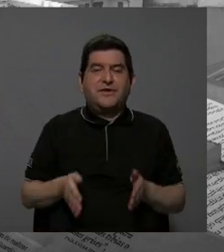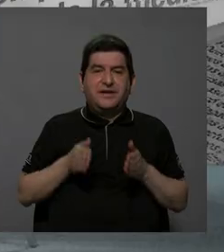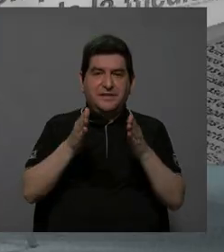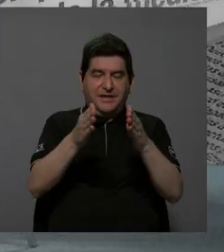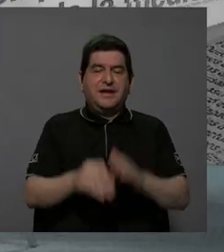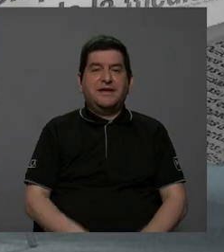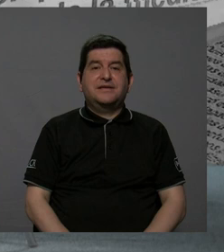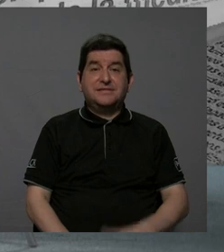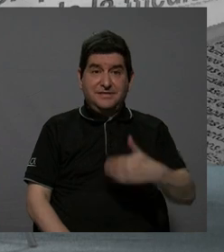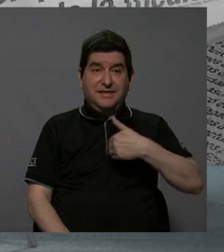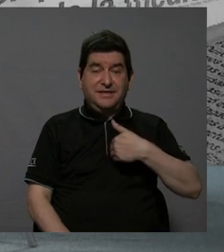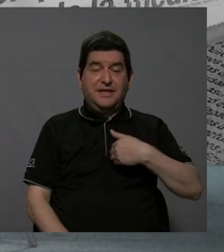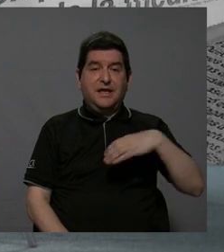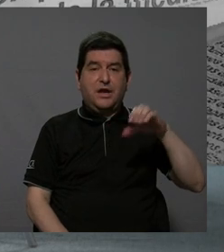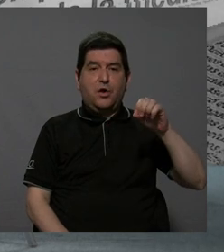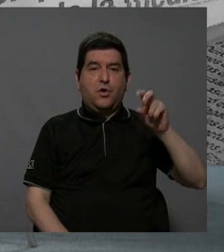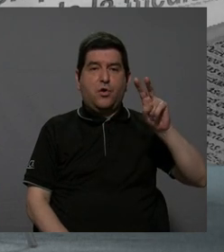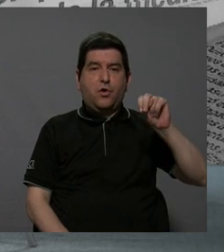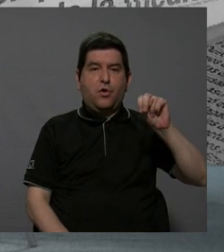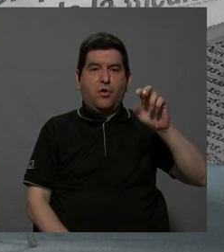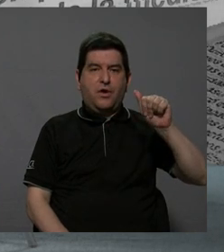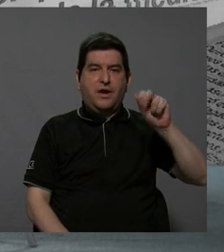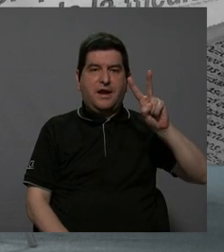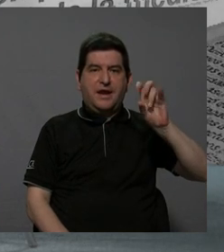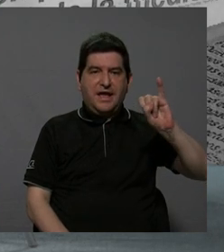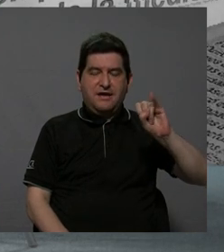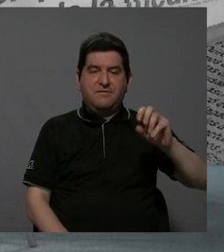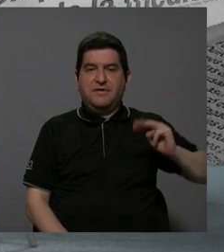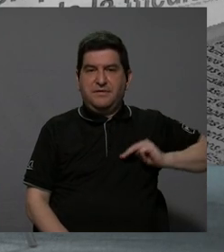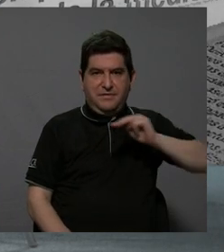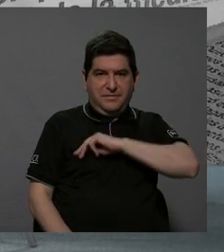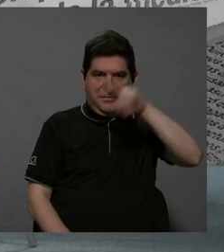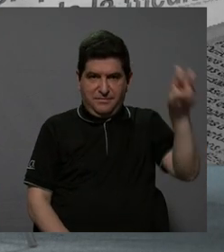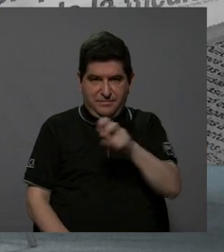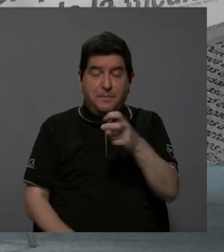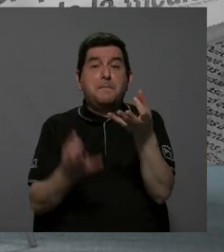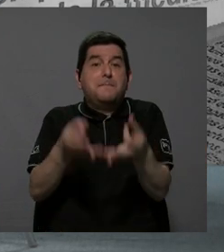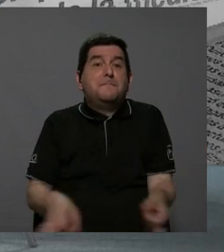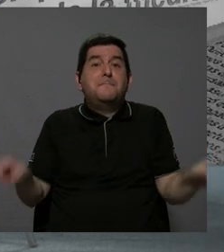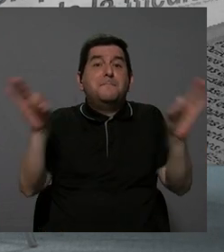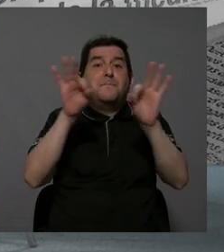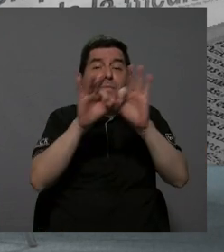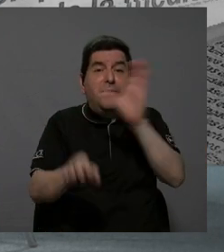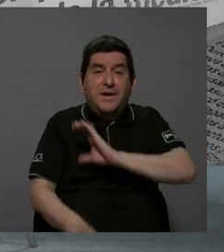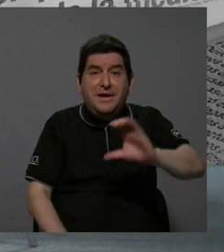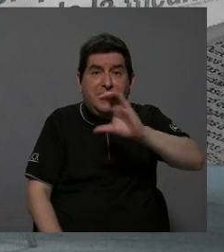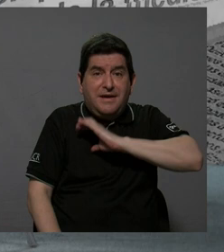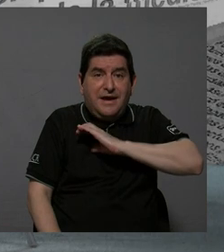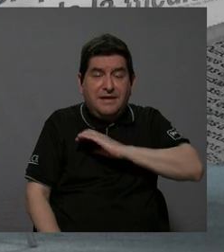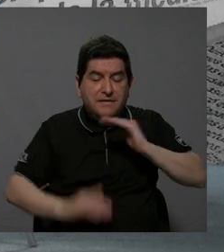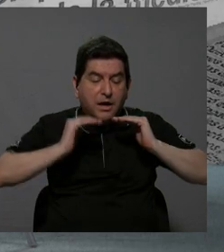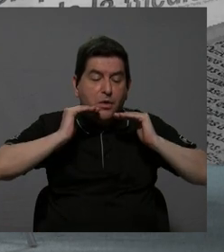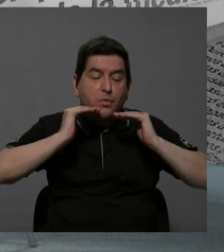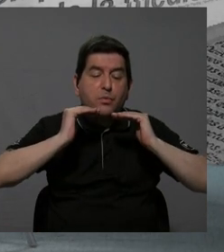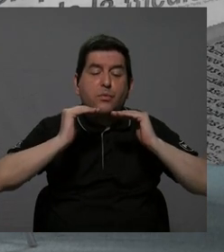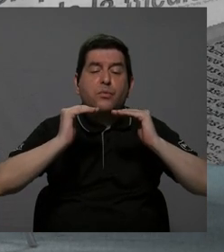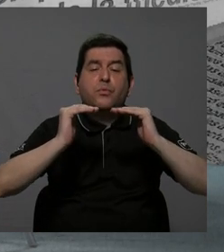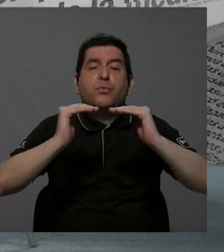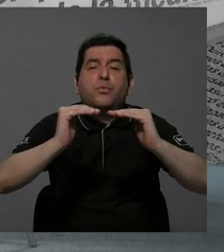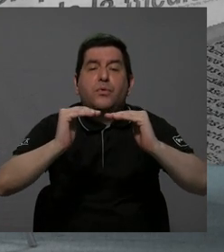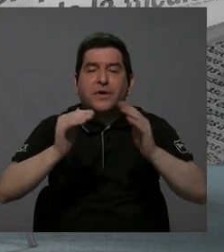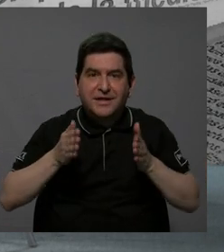-MOP. Entonces, es muy importante que la calidad de los pavimentos de estas